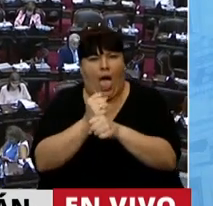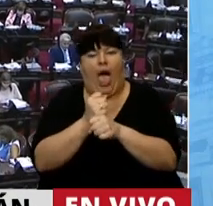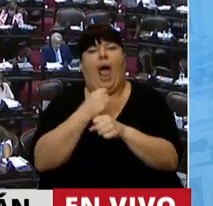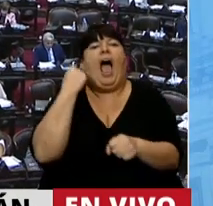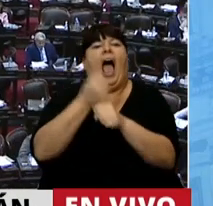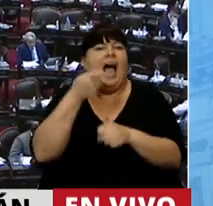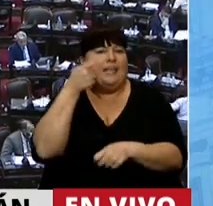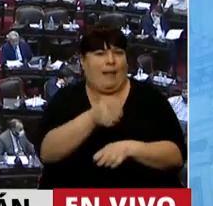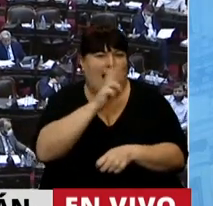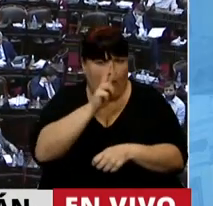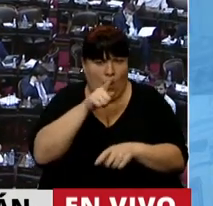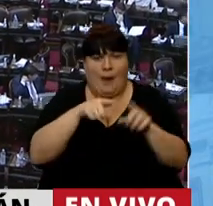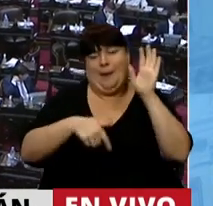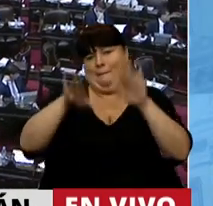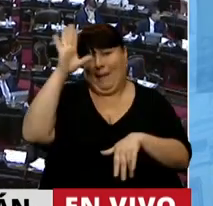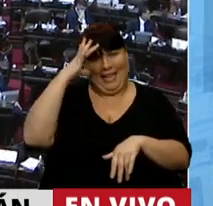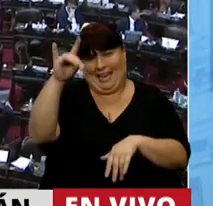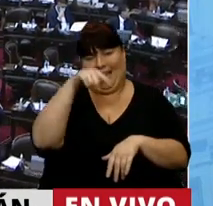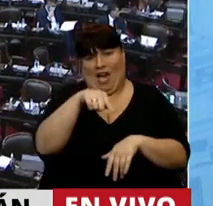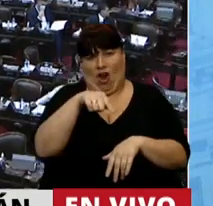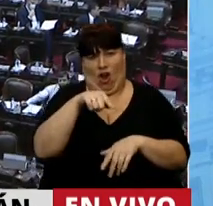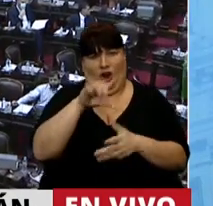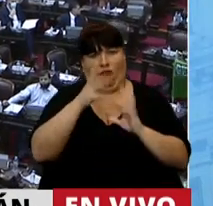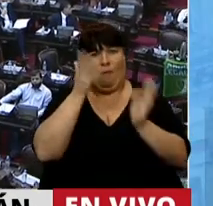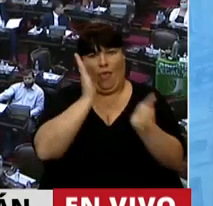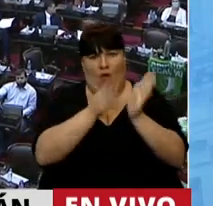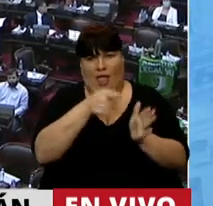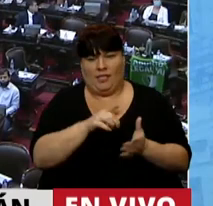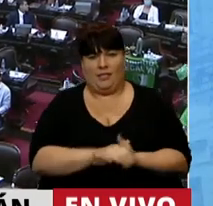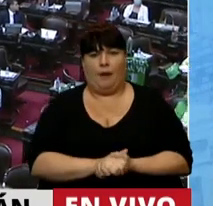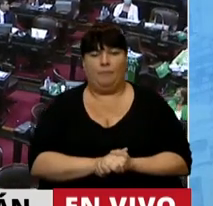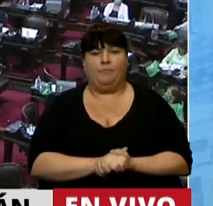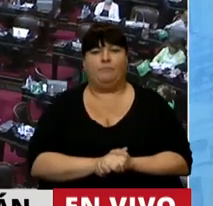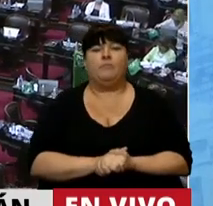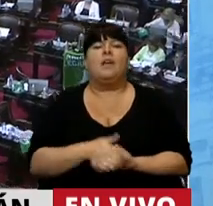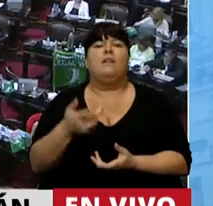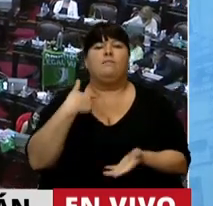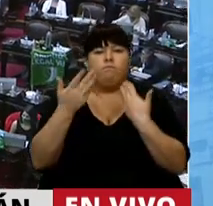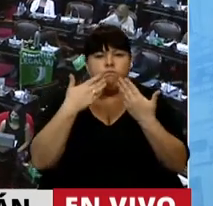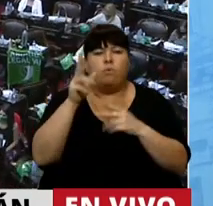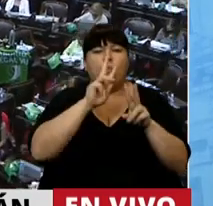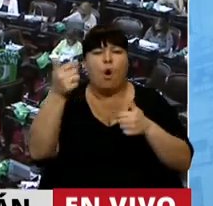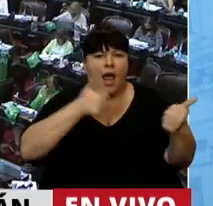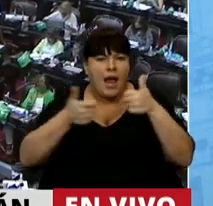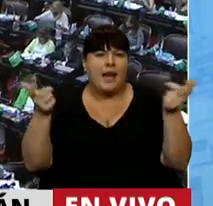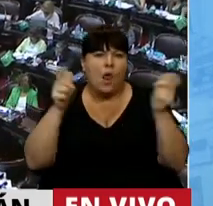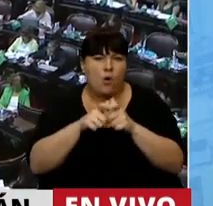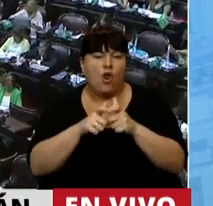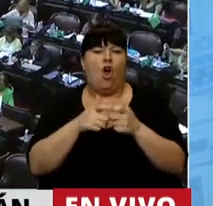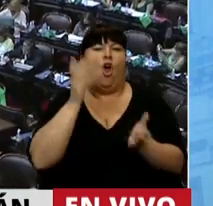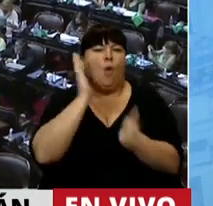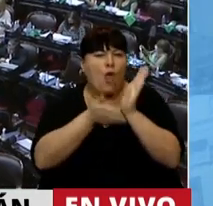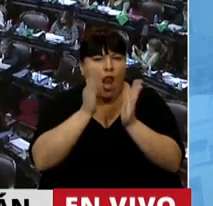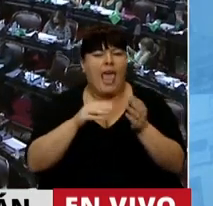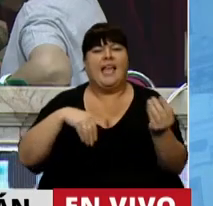y hasta el femicidio, que es la mayor de las formas de violencia. He recibido y he hablado con muchas mujeres que han padecido